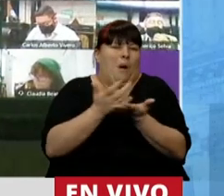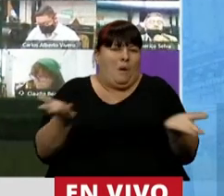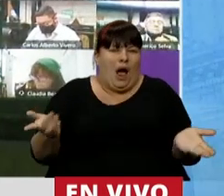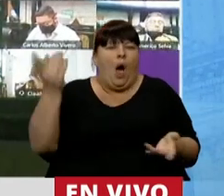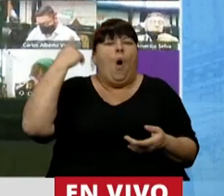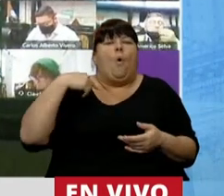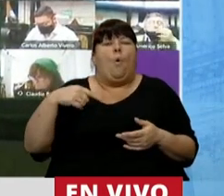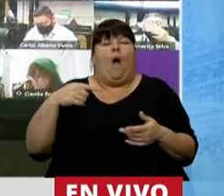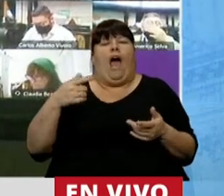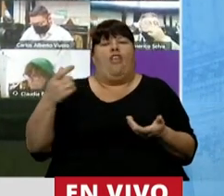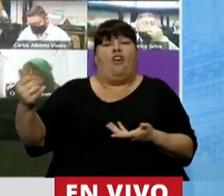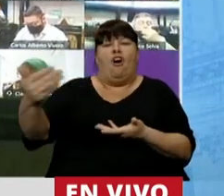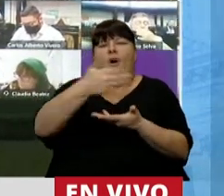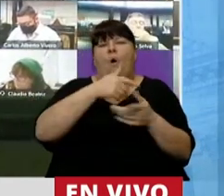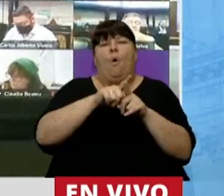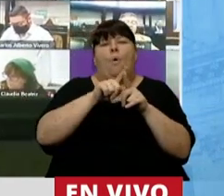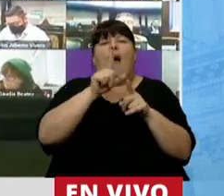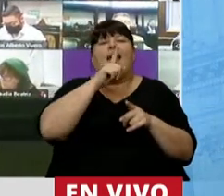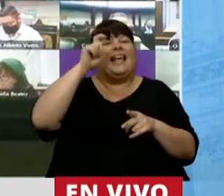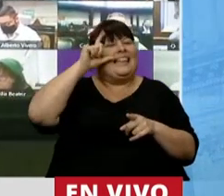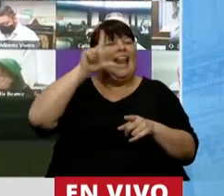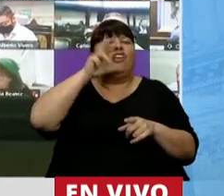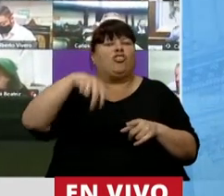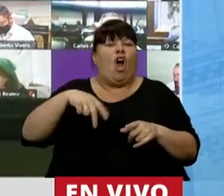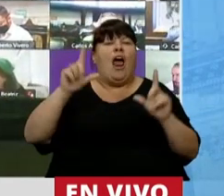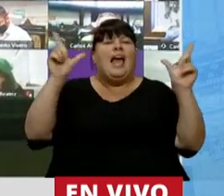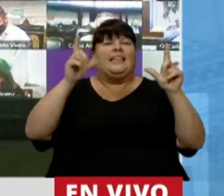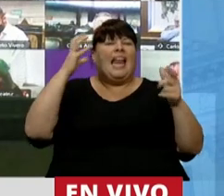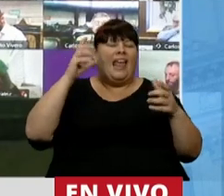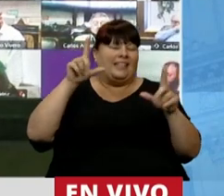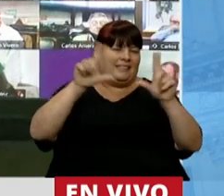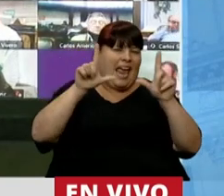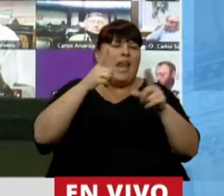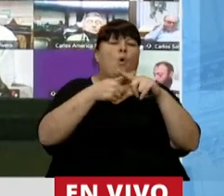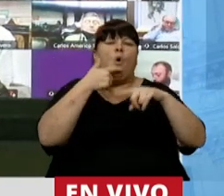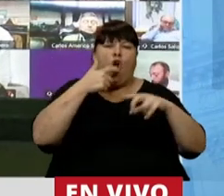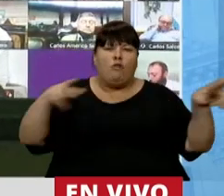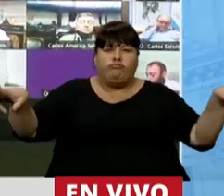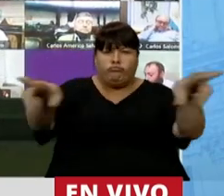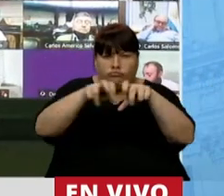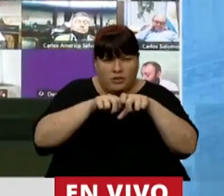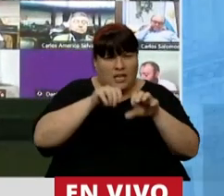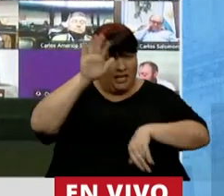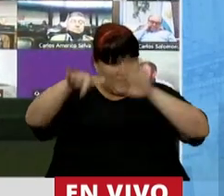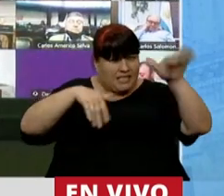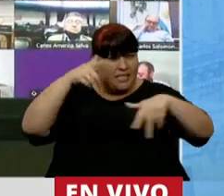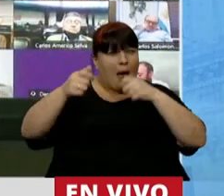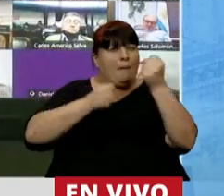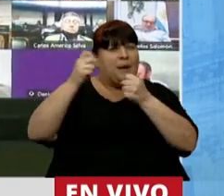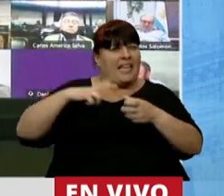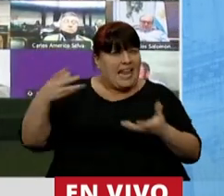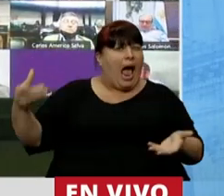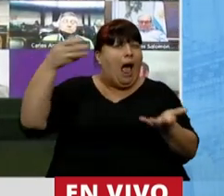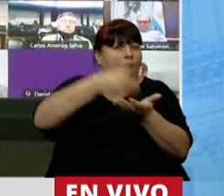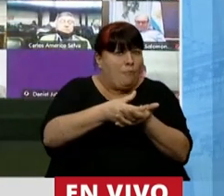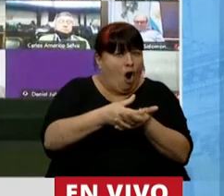cuando se juntó en una colecta una especie de teletón por todos los canales de aire junto a la Cruz Roja, se convocó a estas grandes fortunas